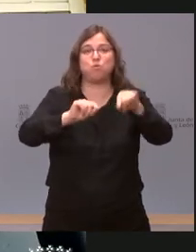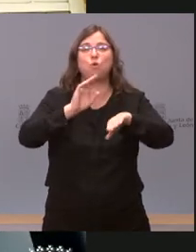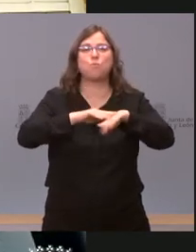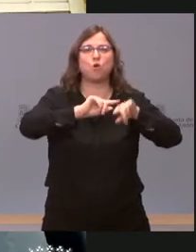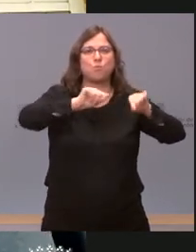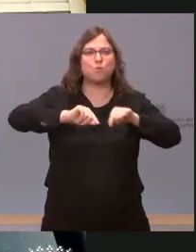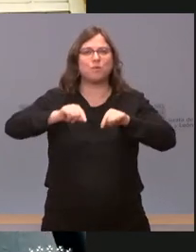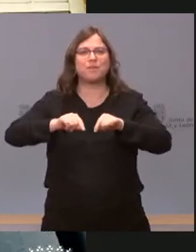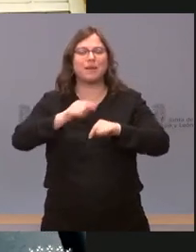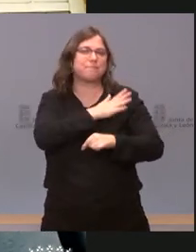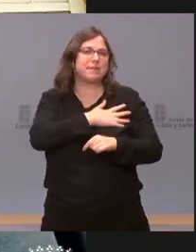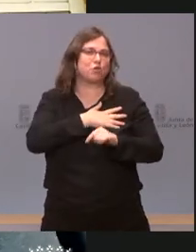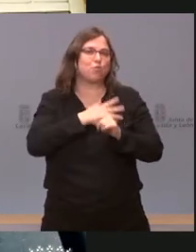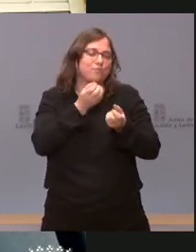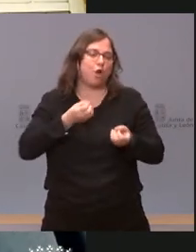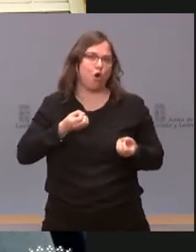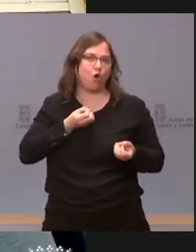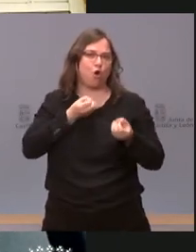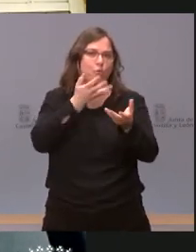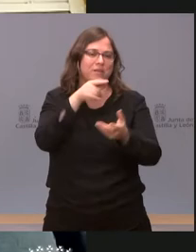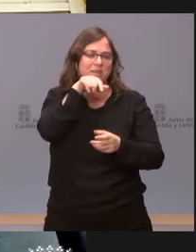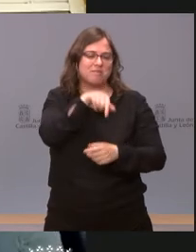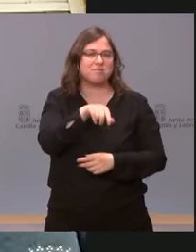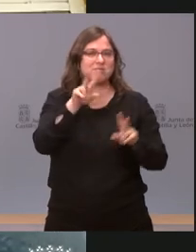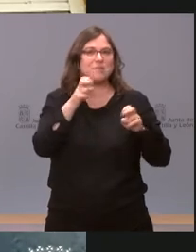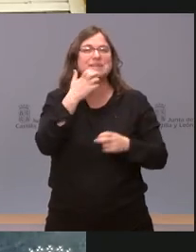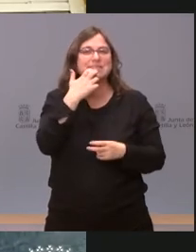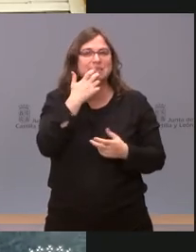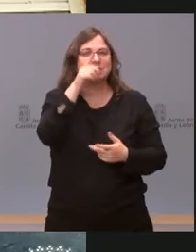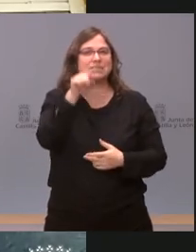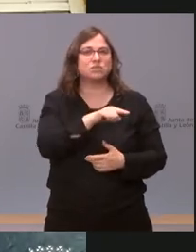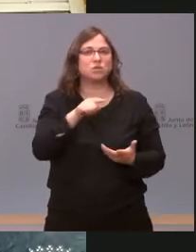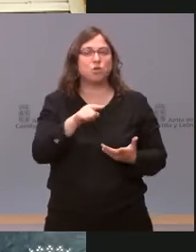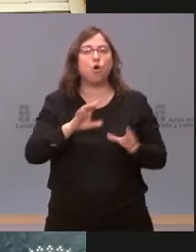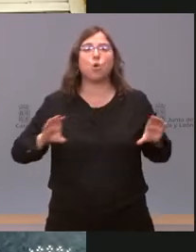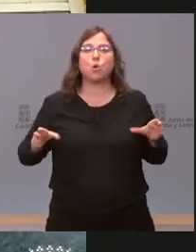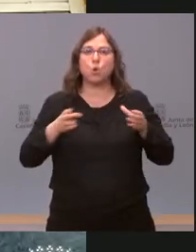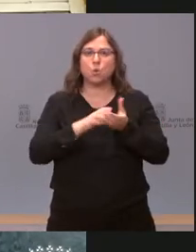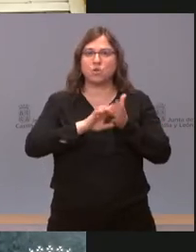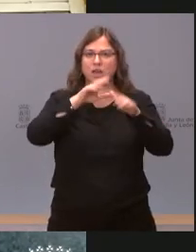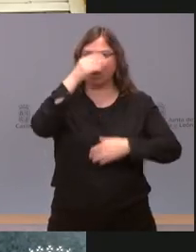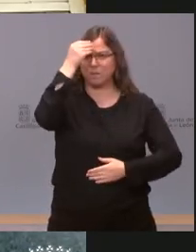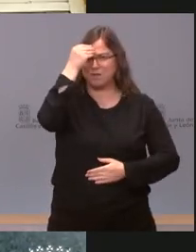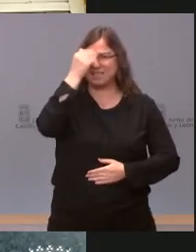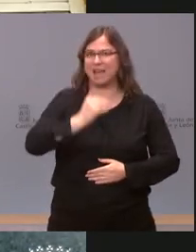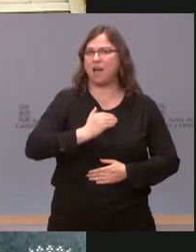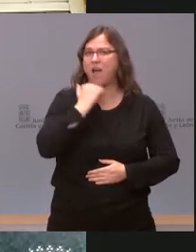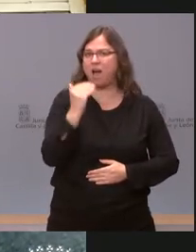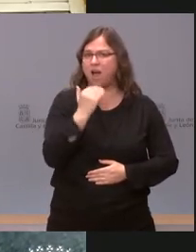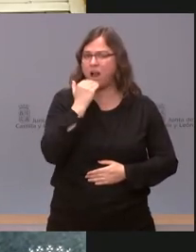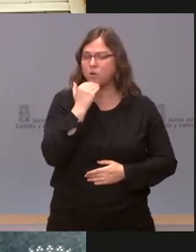gustaría un comentario de todo eso y que nos aclare eso. Si la Junta cree que es necesario tomar alguna medida